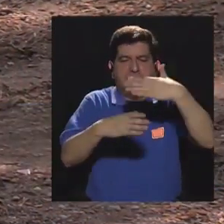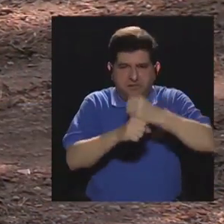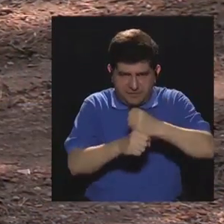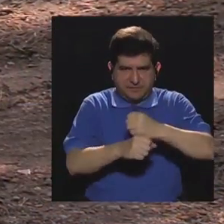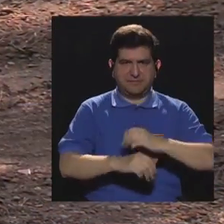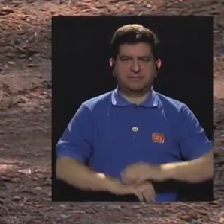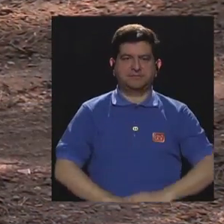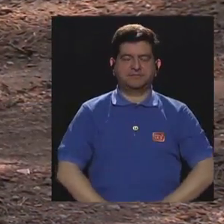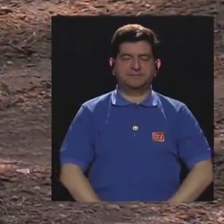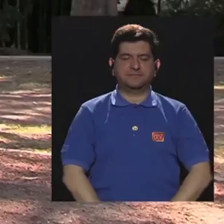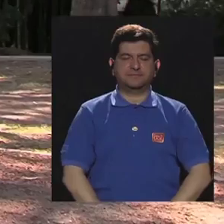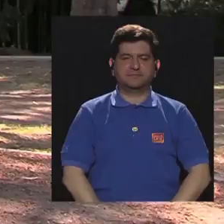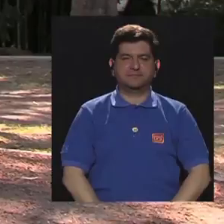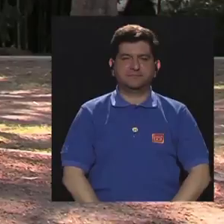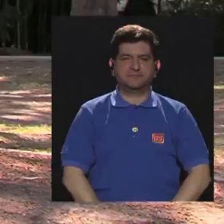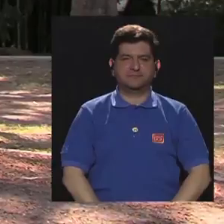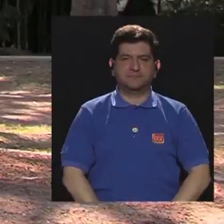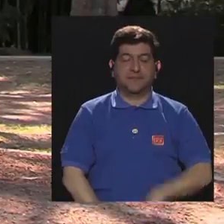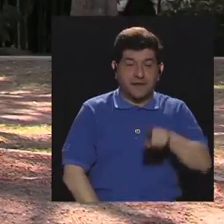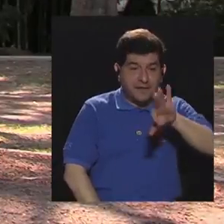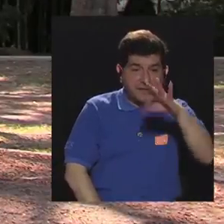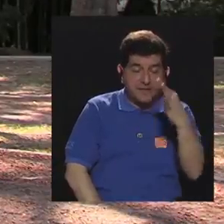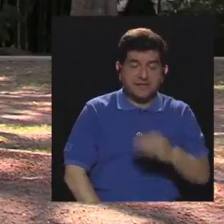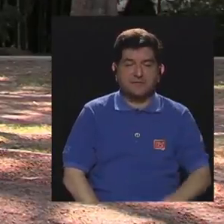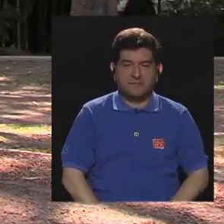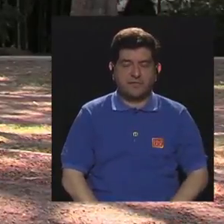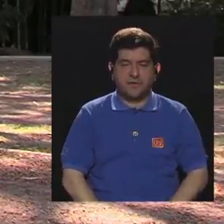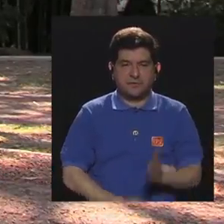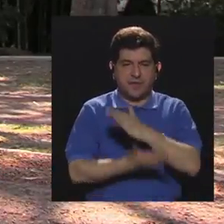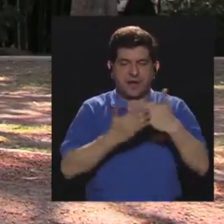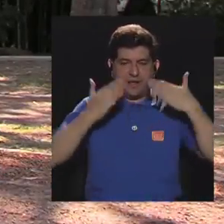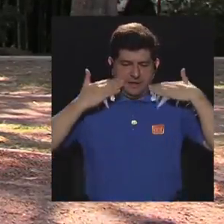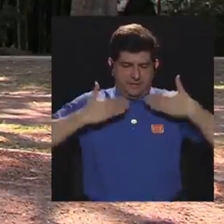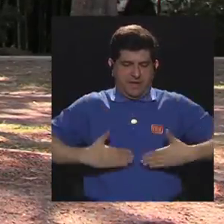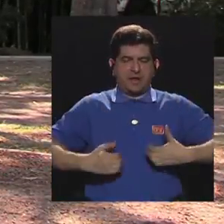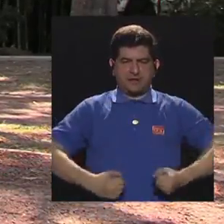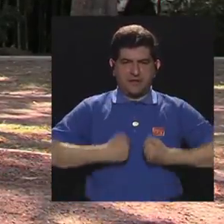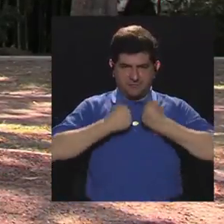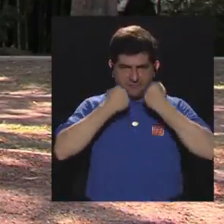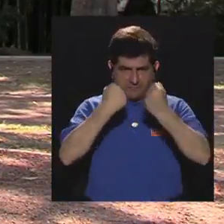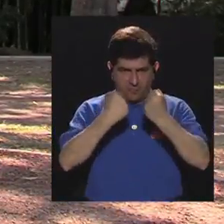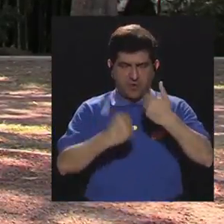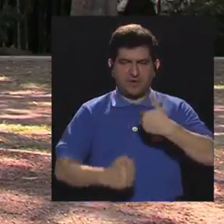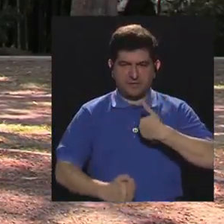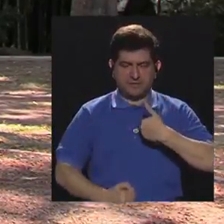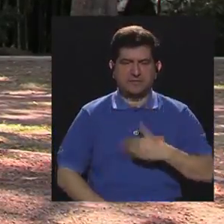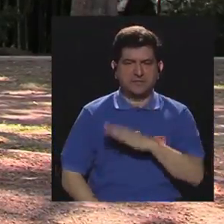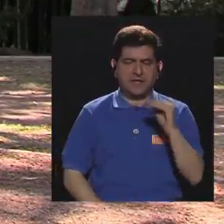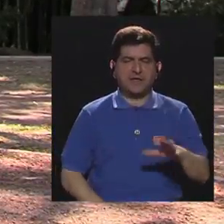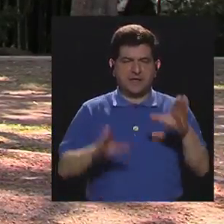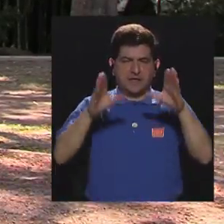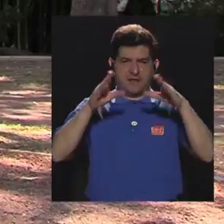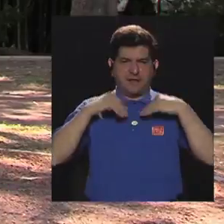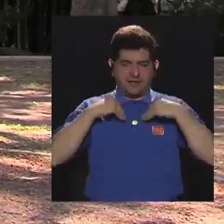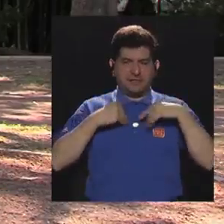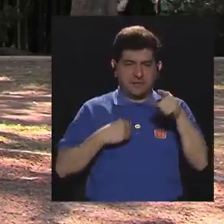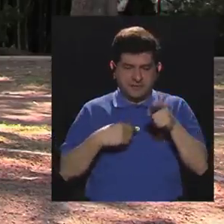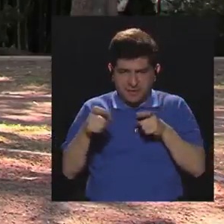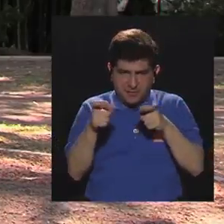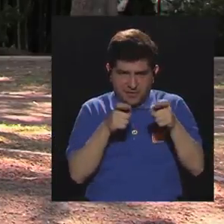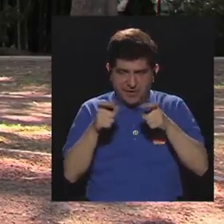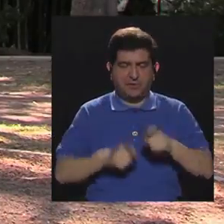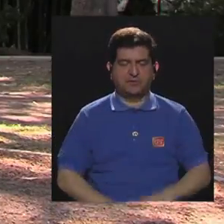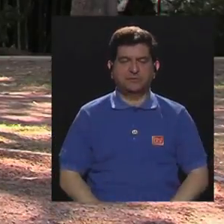nuevo y baja despacio. Así el tren superior empieza a agarrar fuerza y empieza a adaptarse para poder hacer las dominadas.